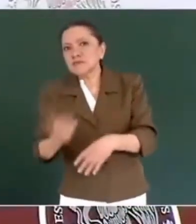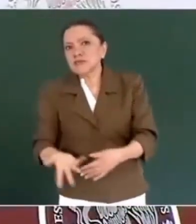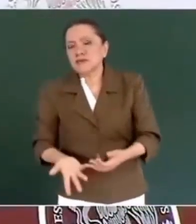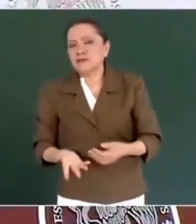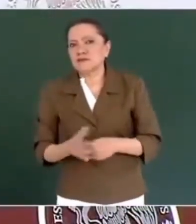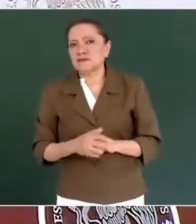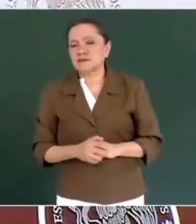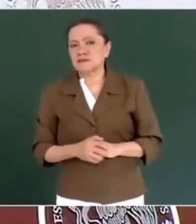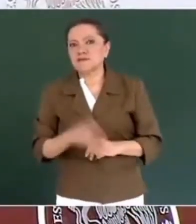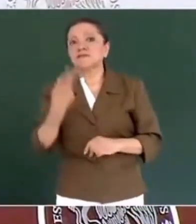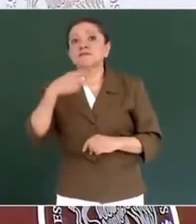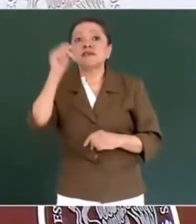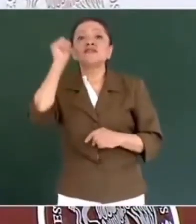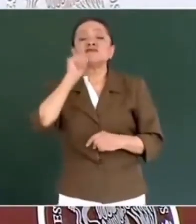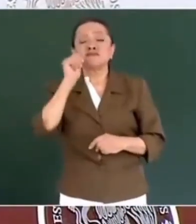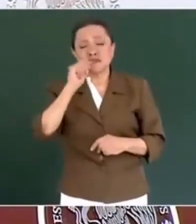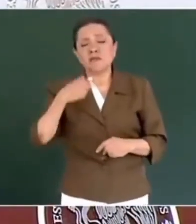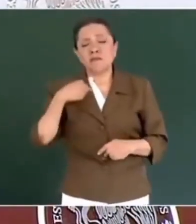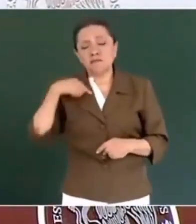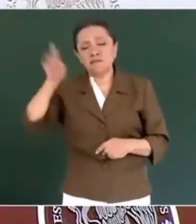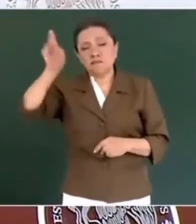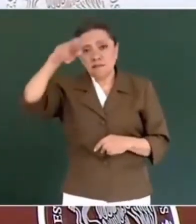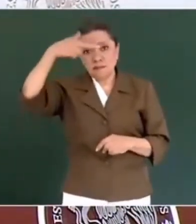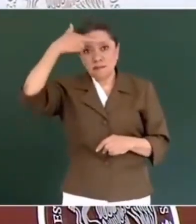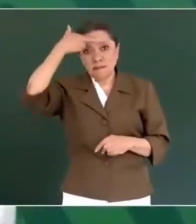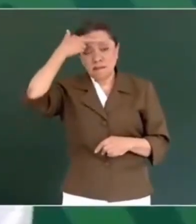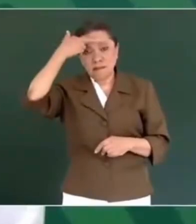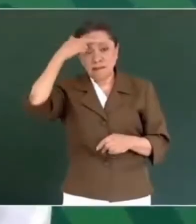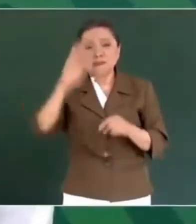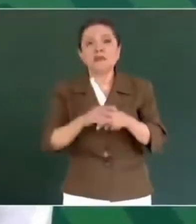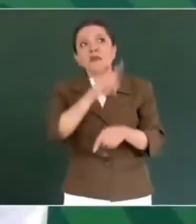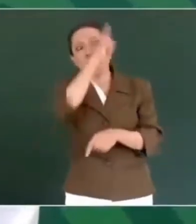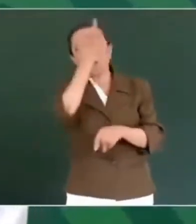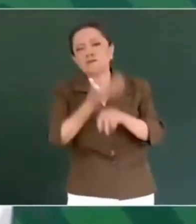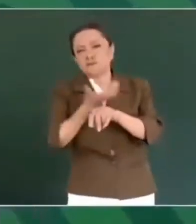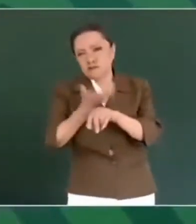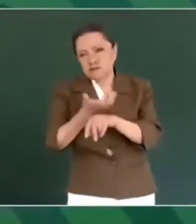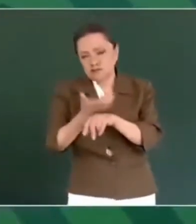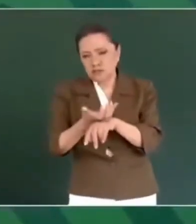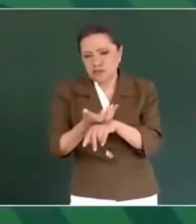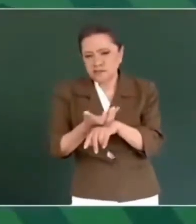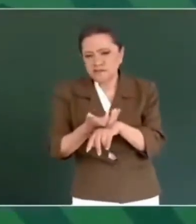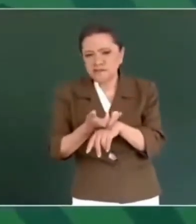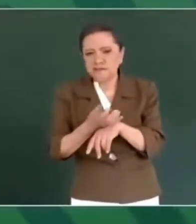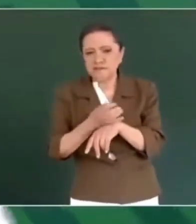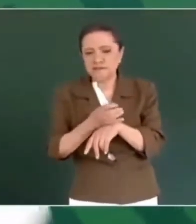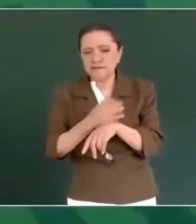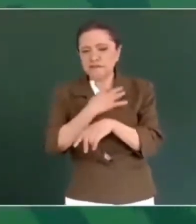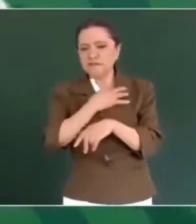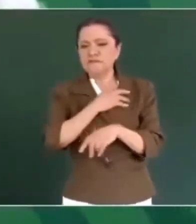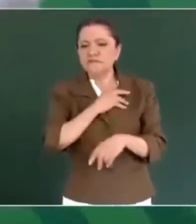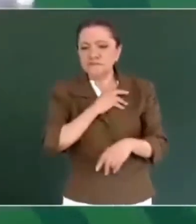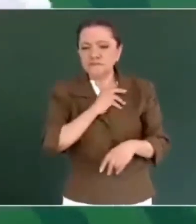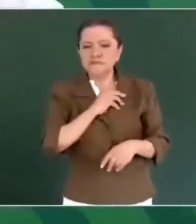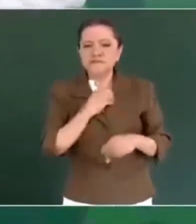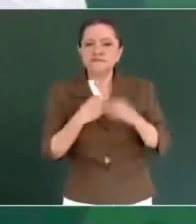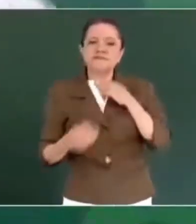Siempre recuerdo porque en Estados Unidos, por una